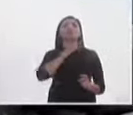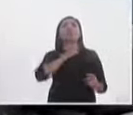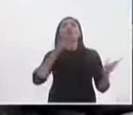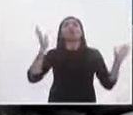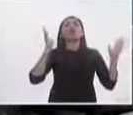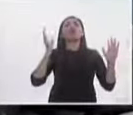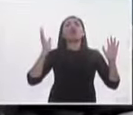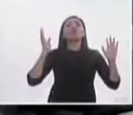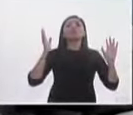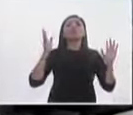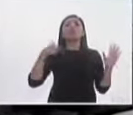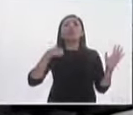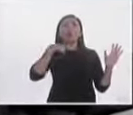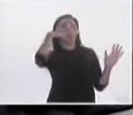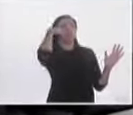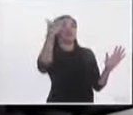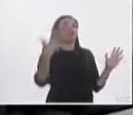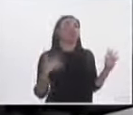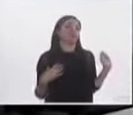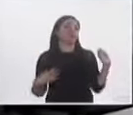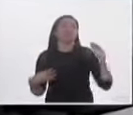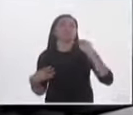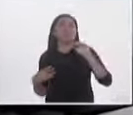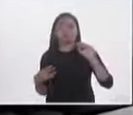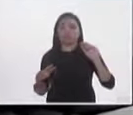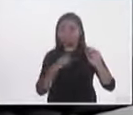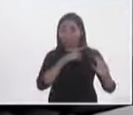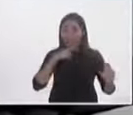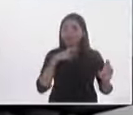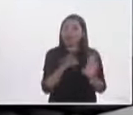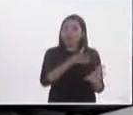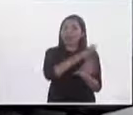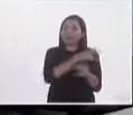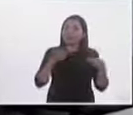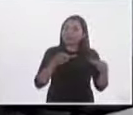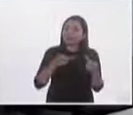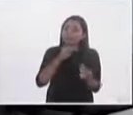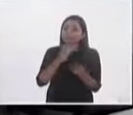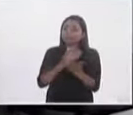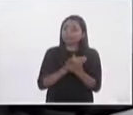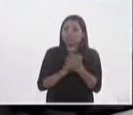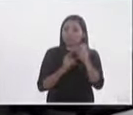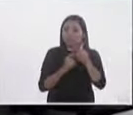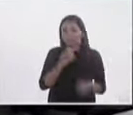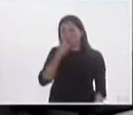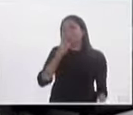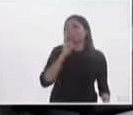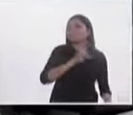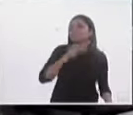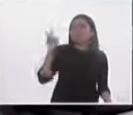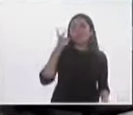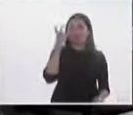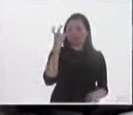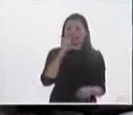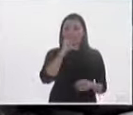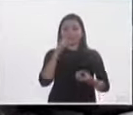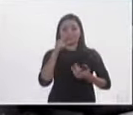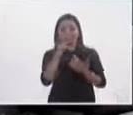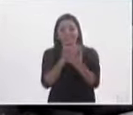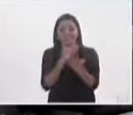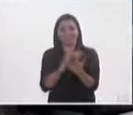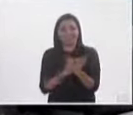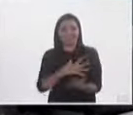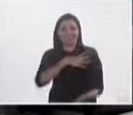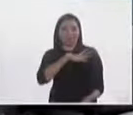su lindo rostro o aura es decir tiene que tener un programa cuando uno mira sin embargo como estas plataformas